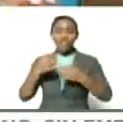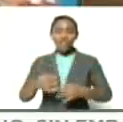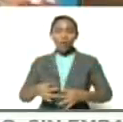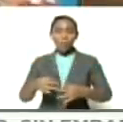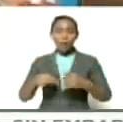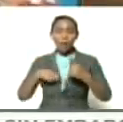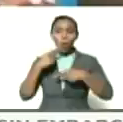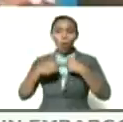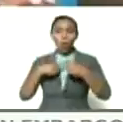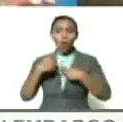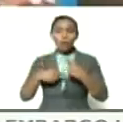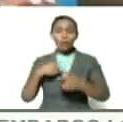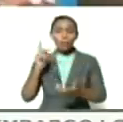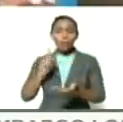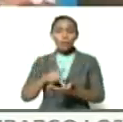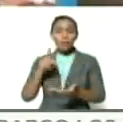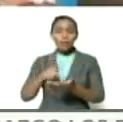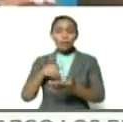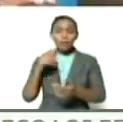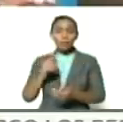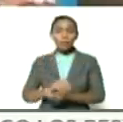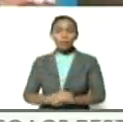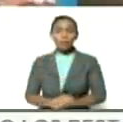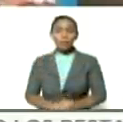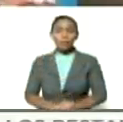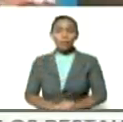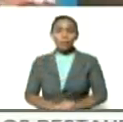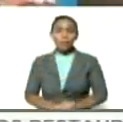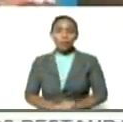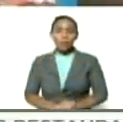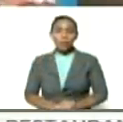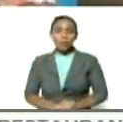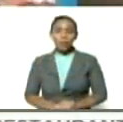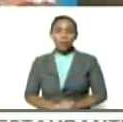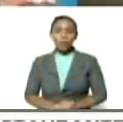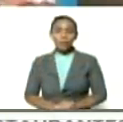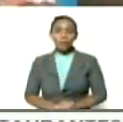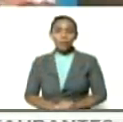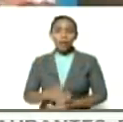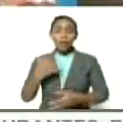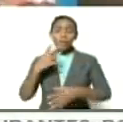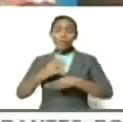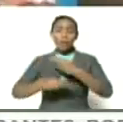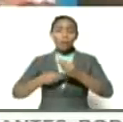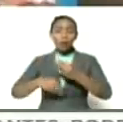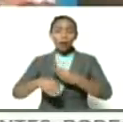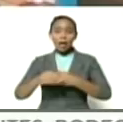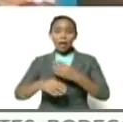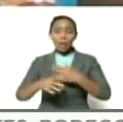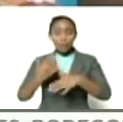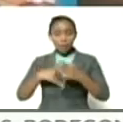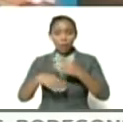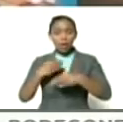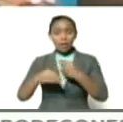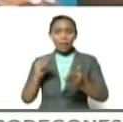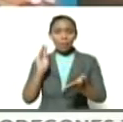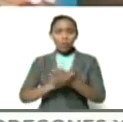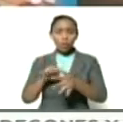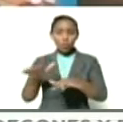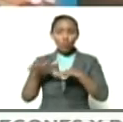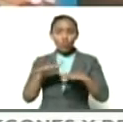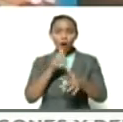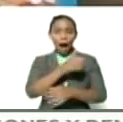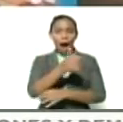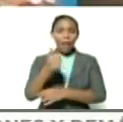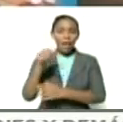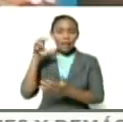colorido su presentación bueno vamos a hacer vamos a hacer una puesta en escena bella cada estado